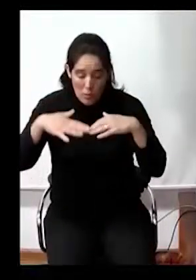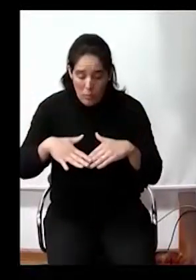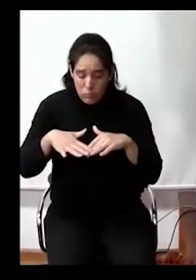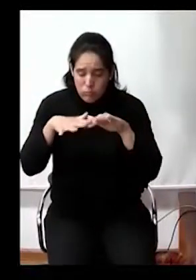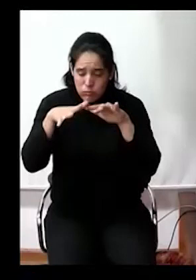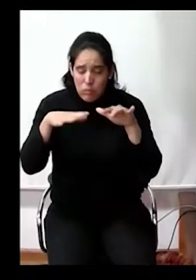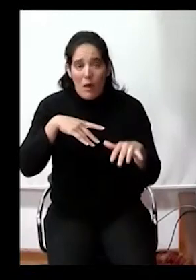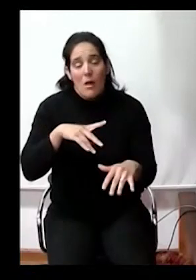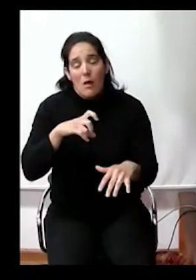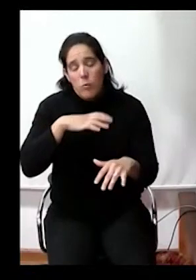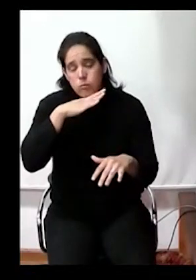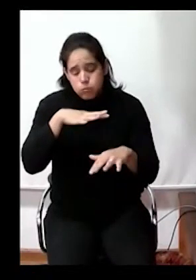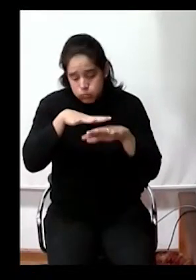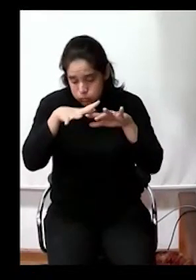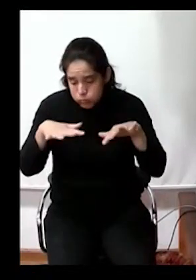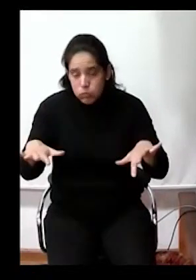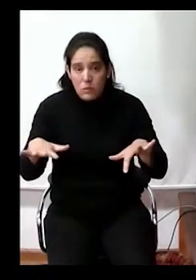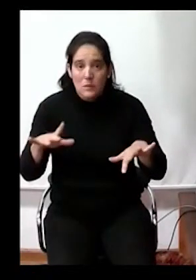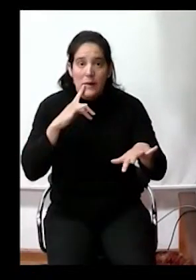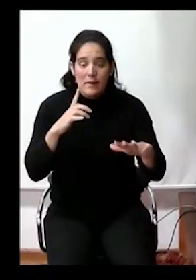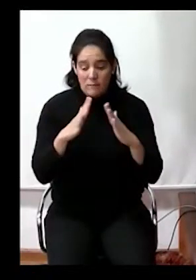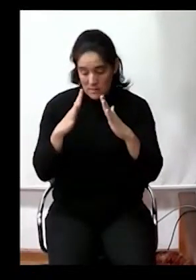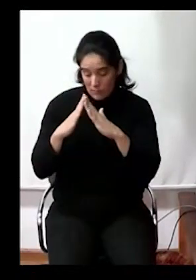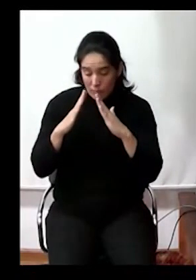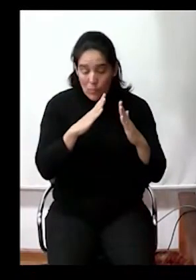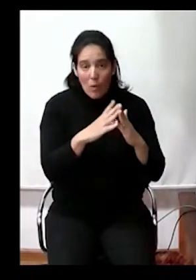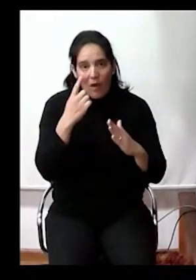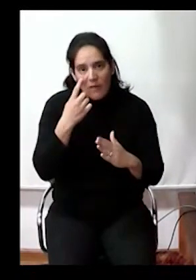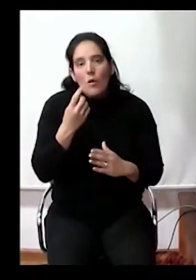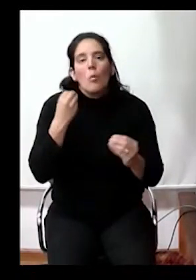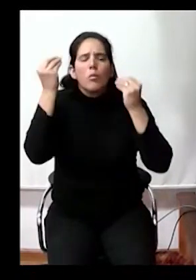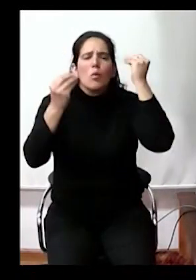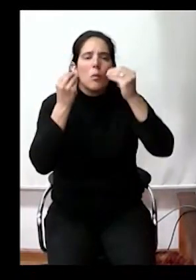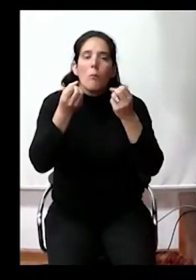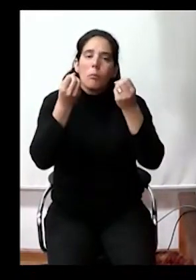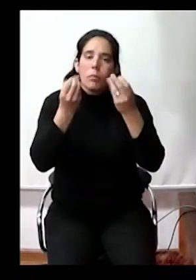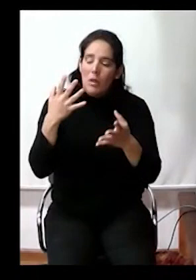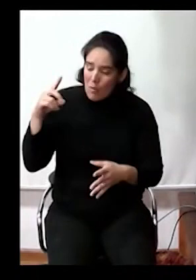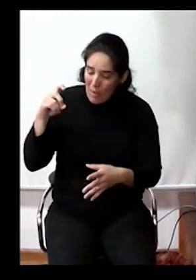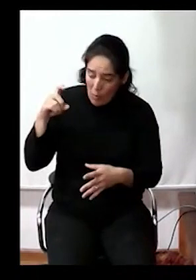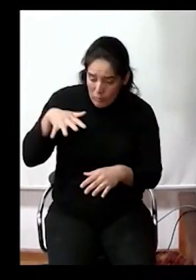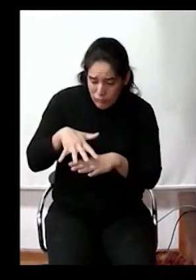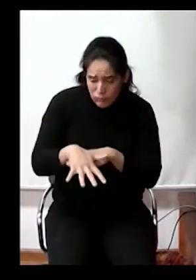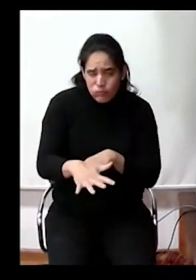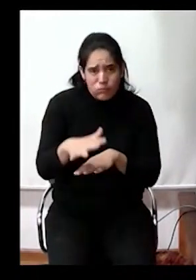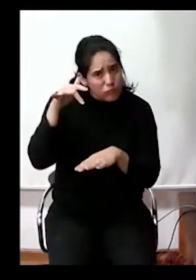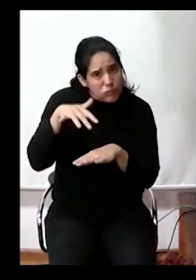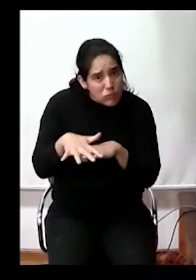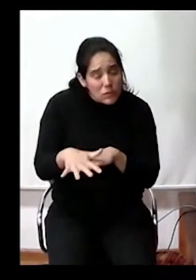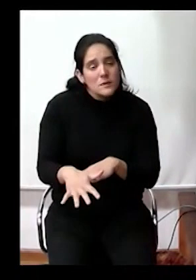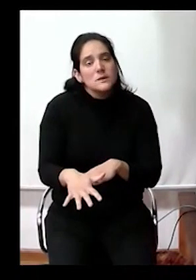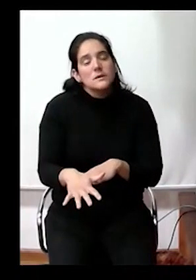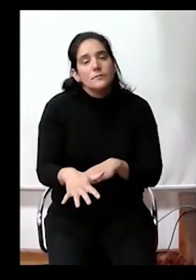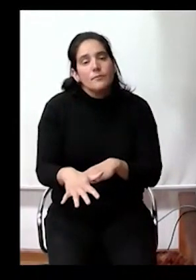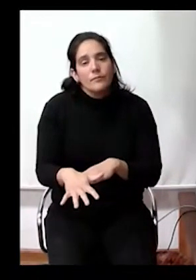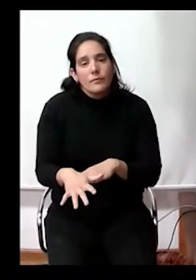lluvias copiosas. A estos vecinos les preocupa mucho cuando esto sucede, ya que al correr el agua con tanta fuerza,